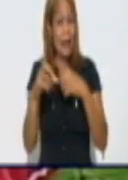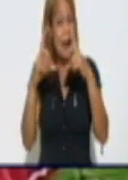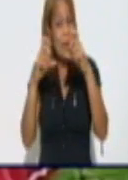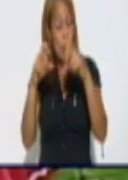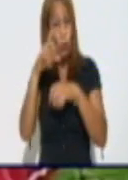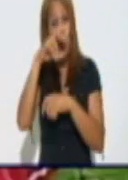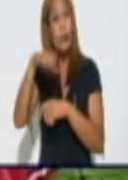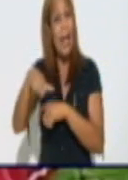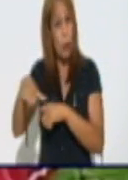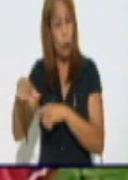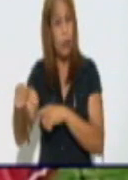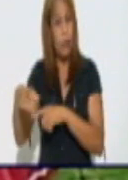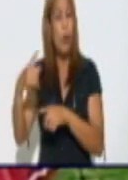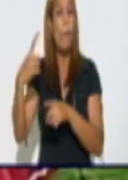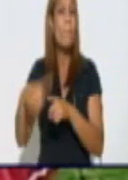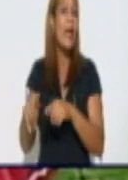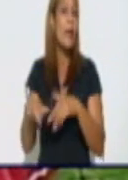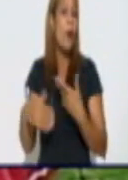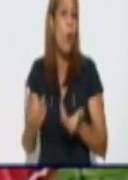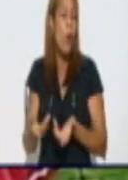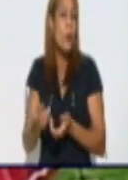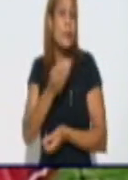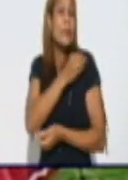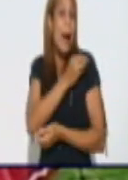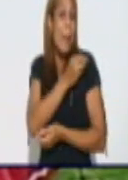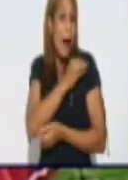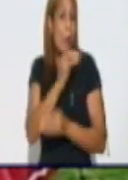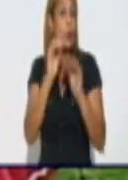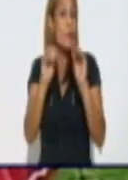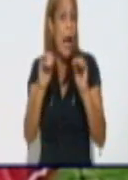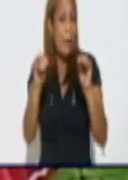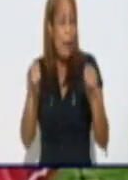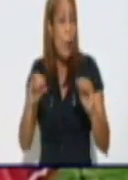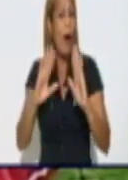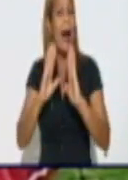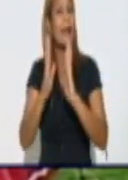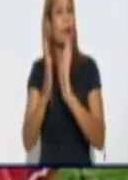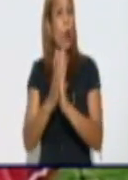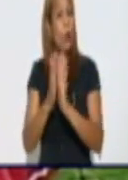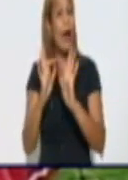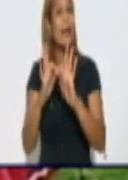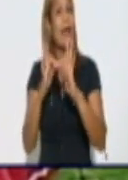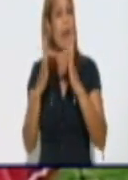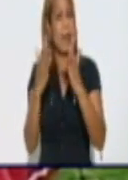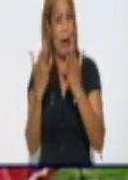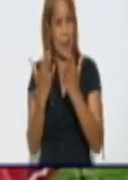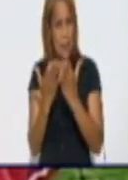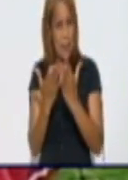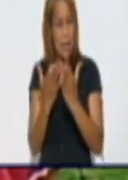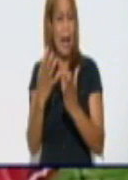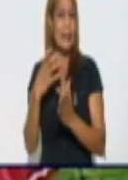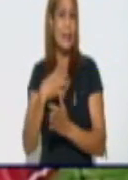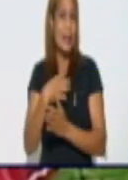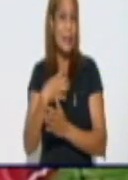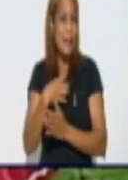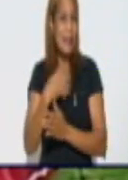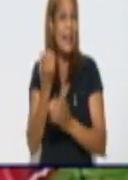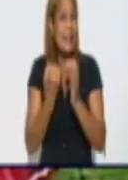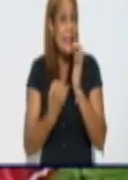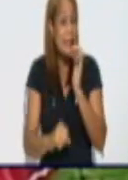Pero llamo la atención de los padres que tienen hijos, repito, calle 12 del Valle, esquina 9.